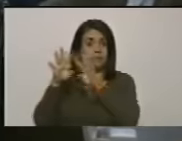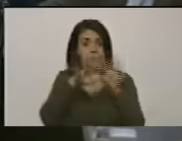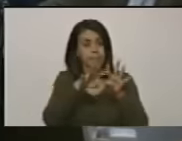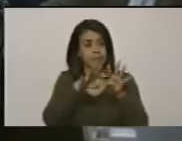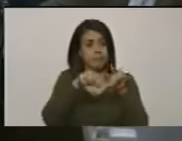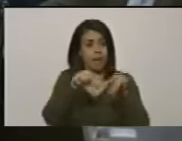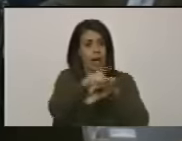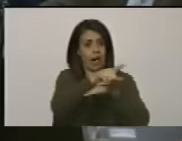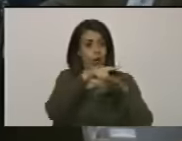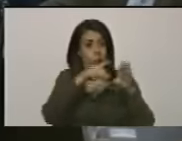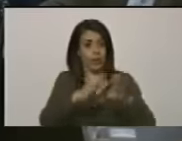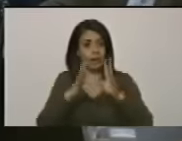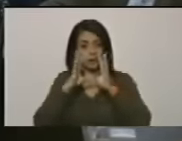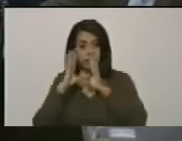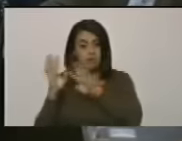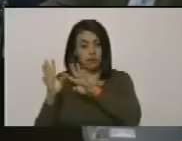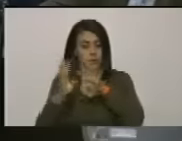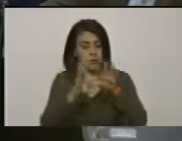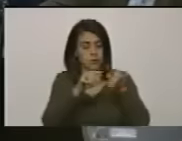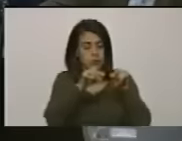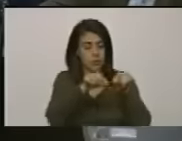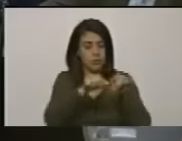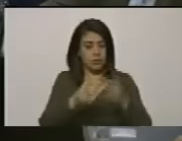los están viendo